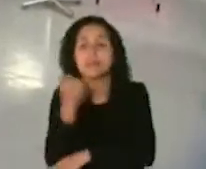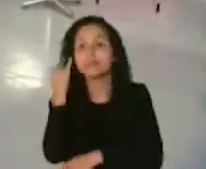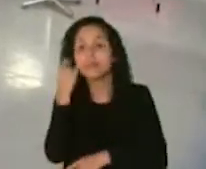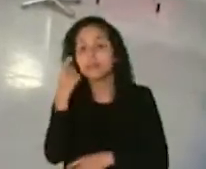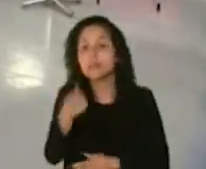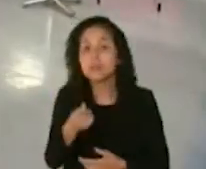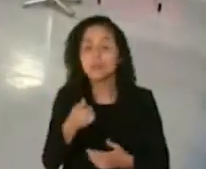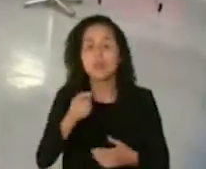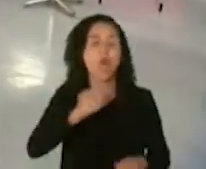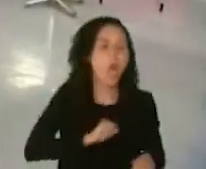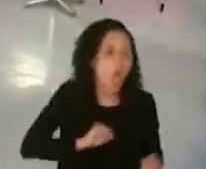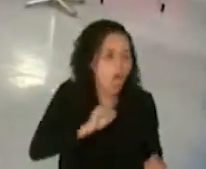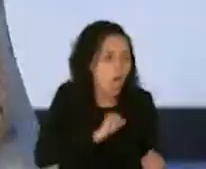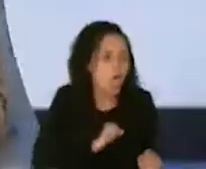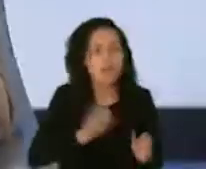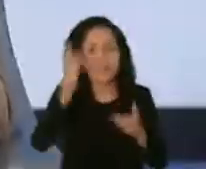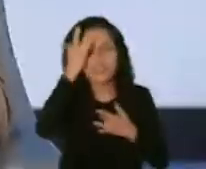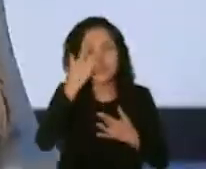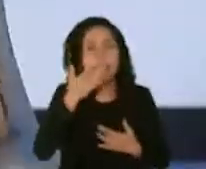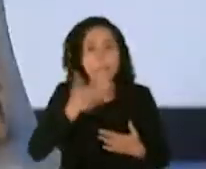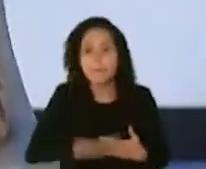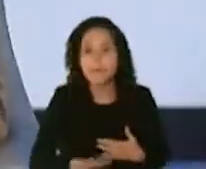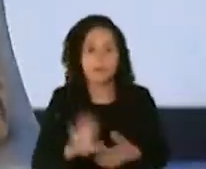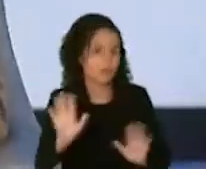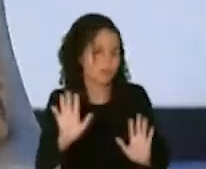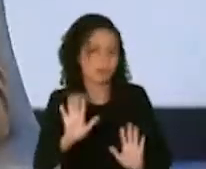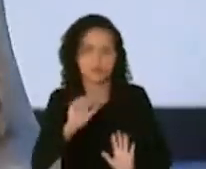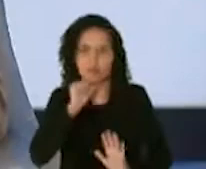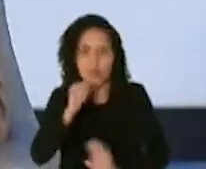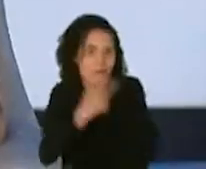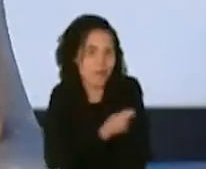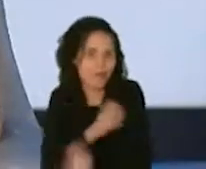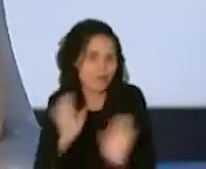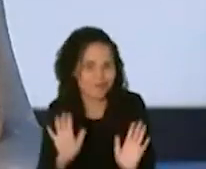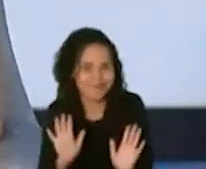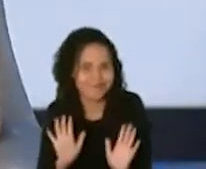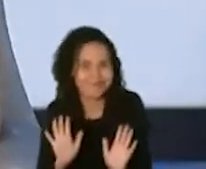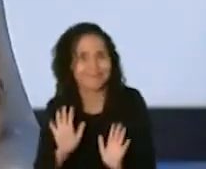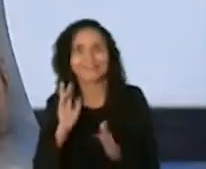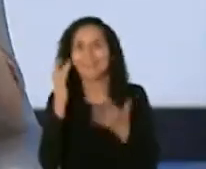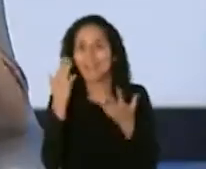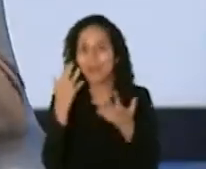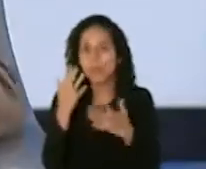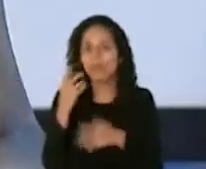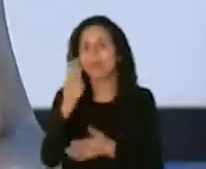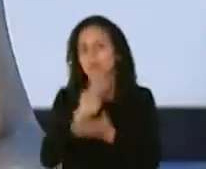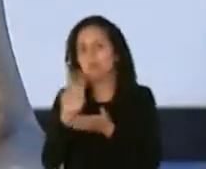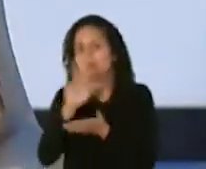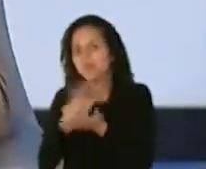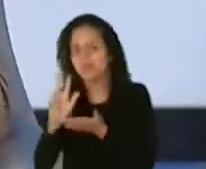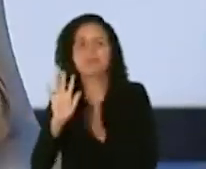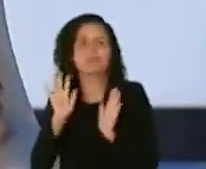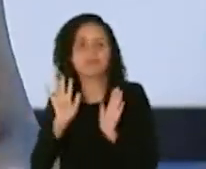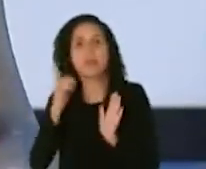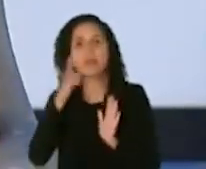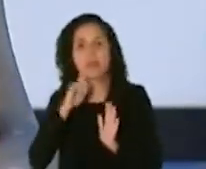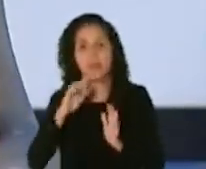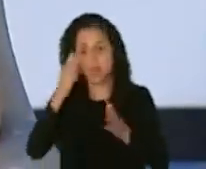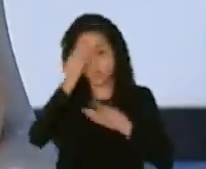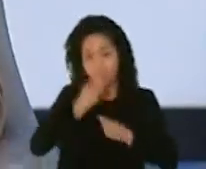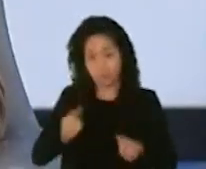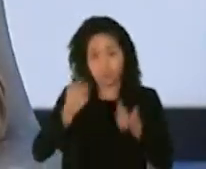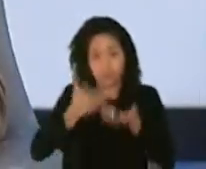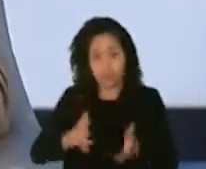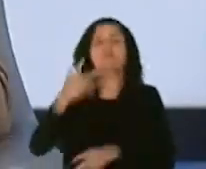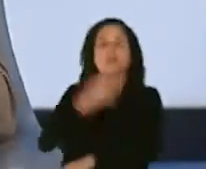sintomatología catarral o te sientes mal no te pongas ninguna vacuna espera por lo menos dos o tres semanas hasta que pase todo el cuadro para entonces